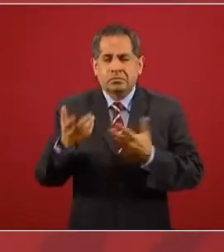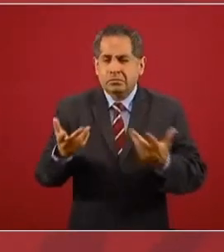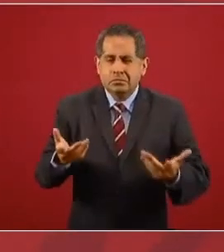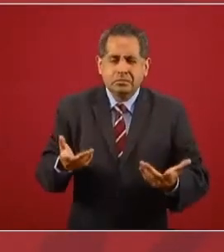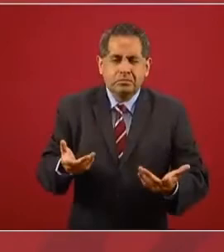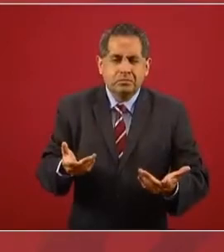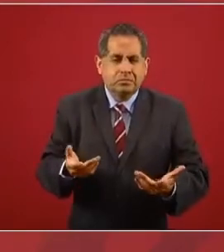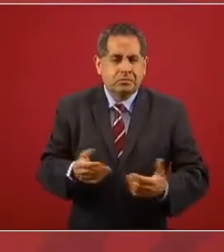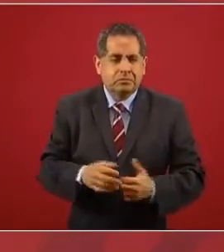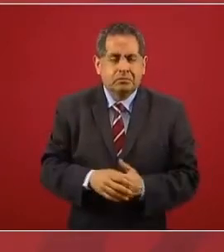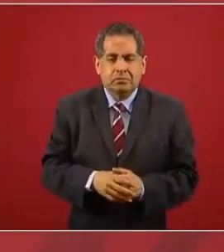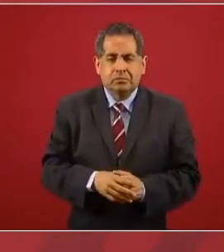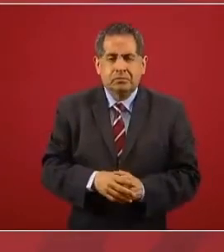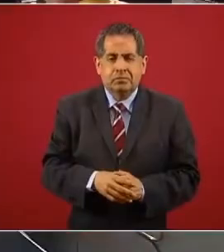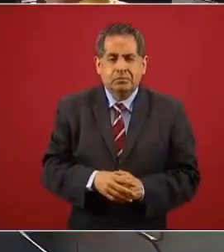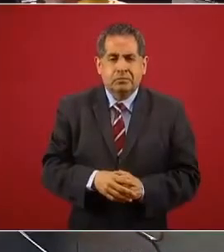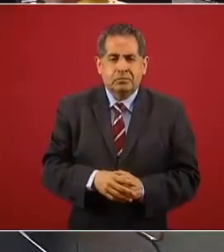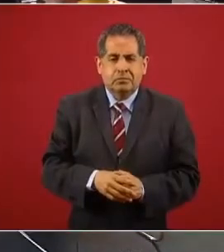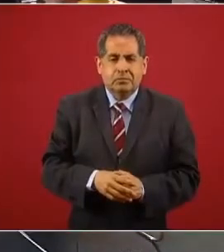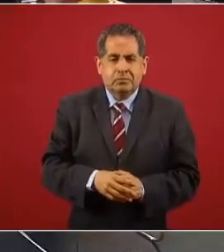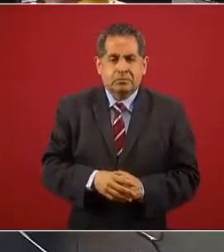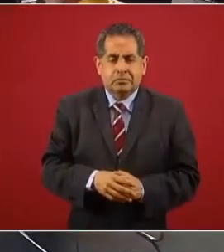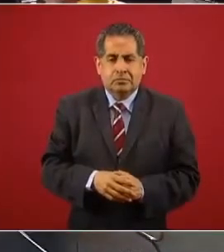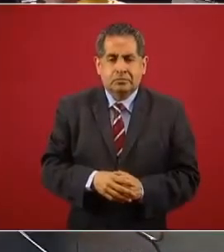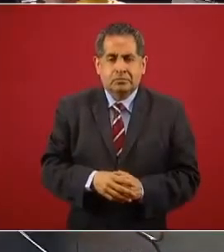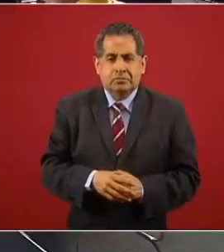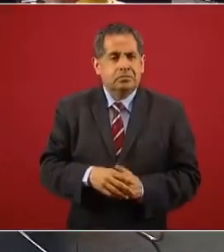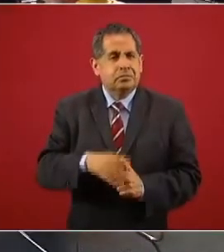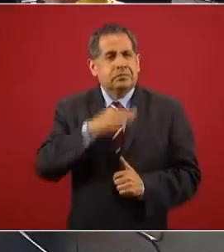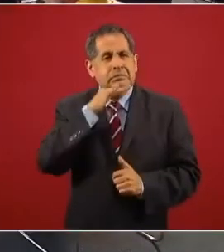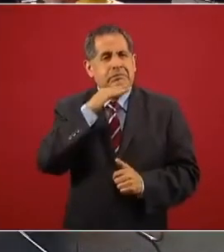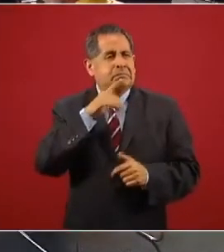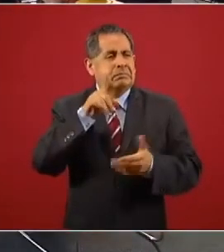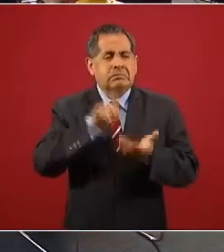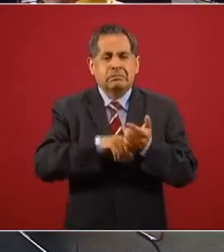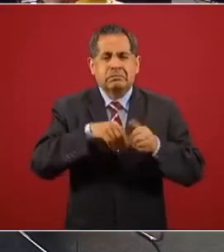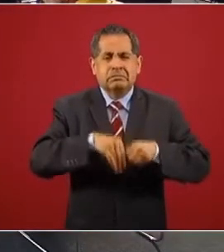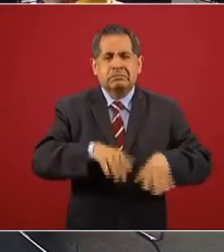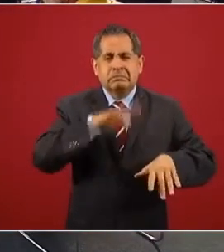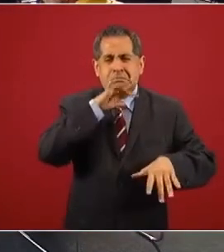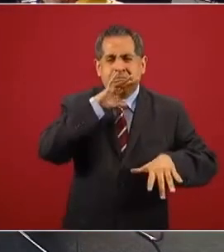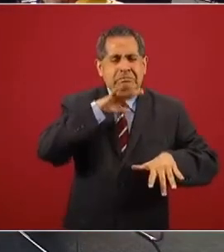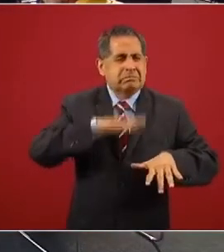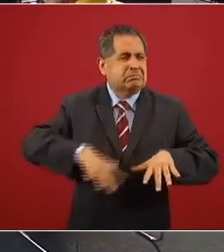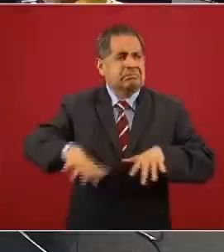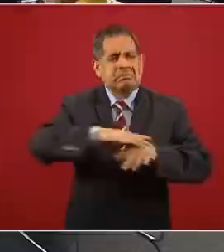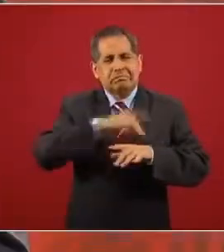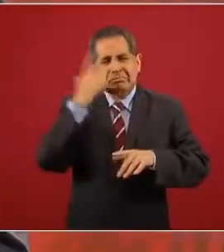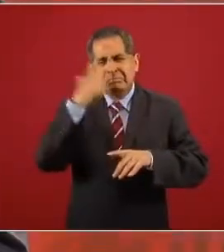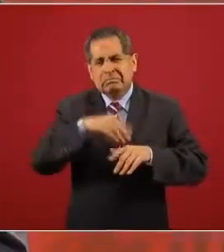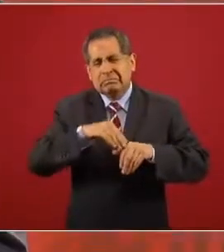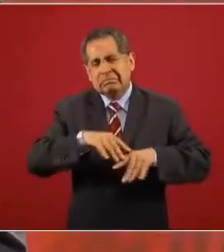contaminando todo el paisaje,